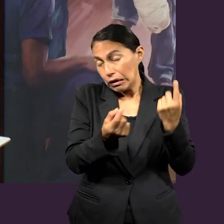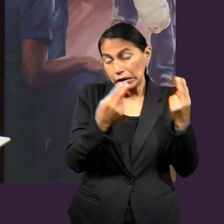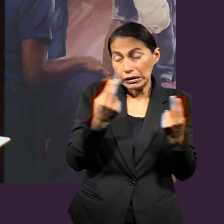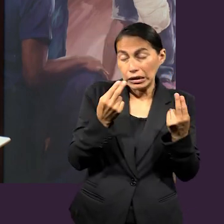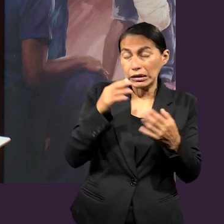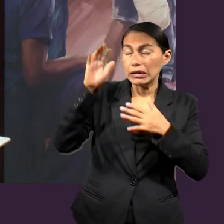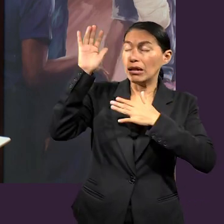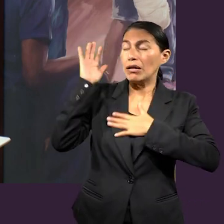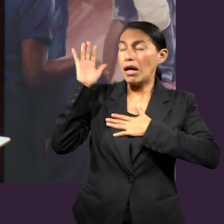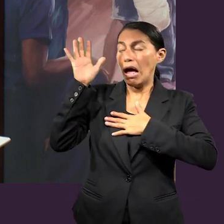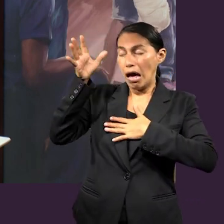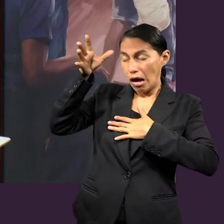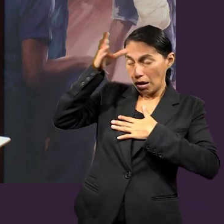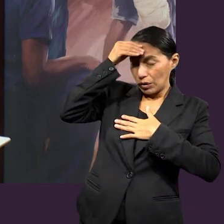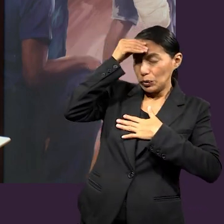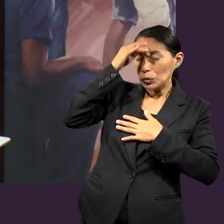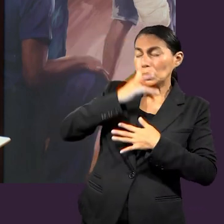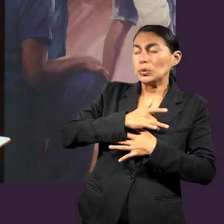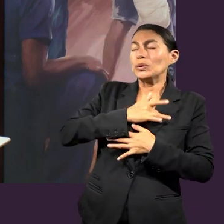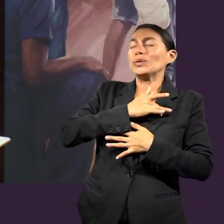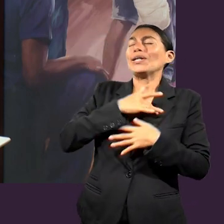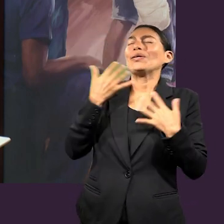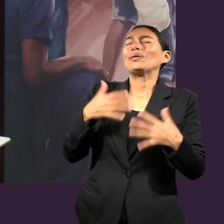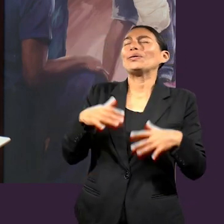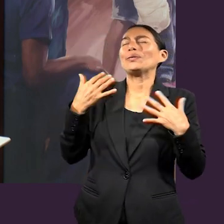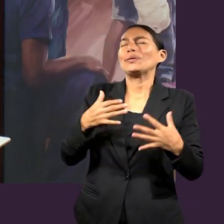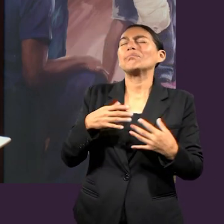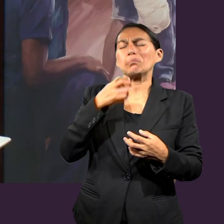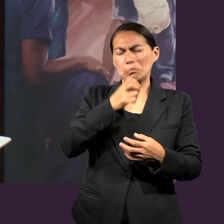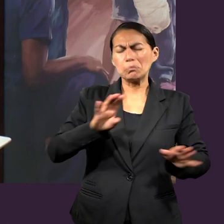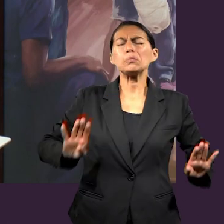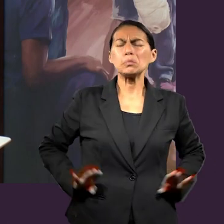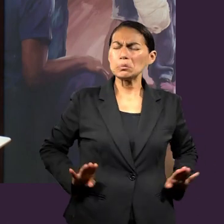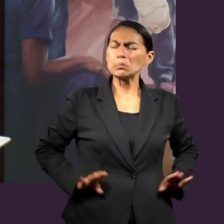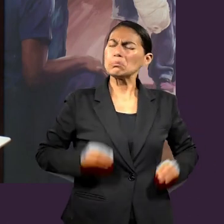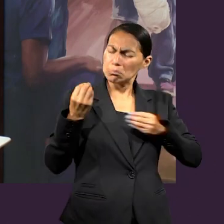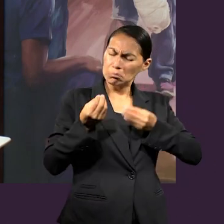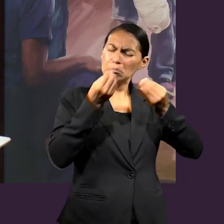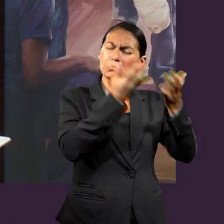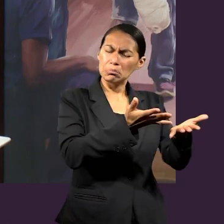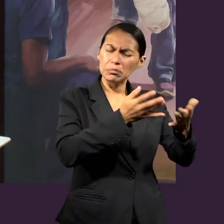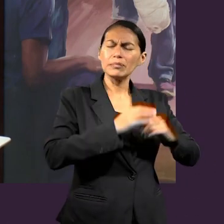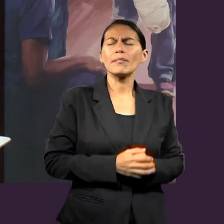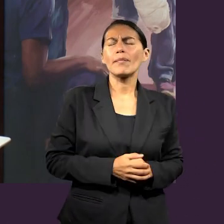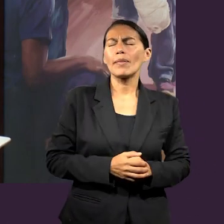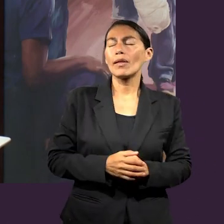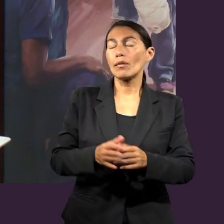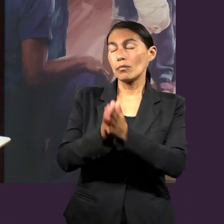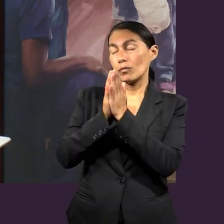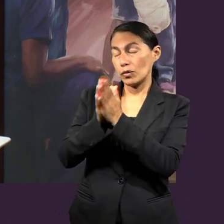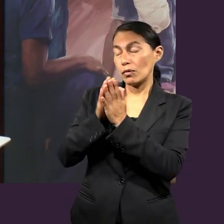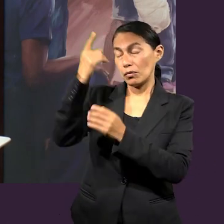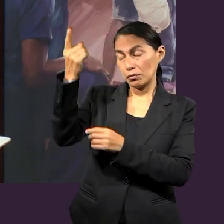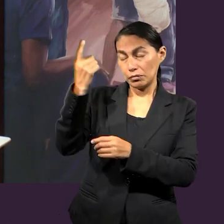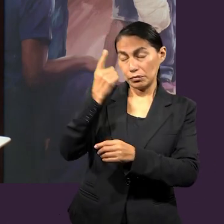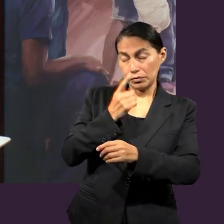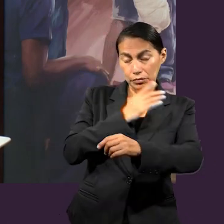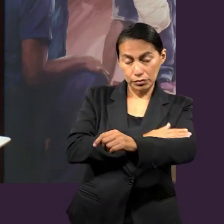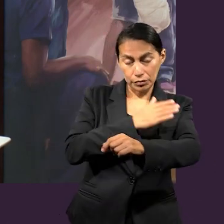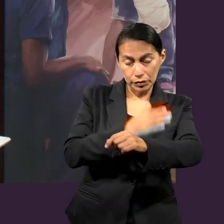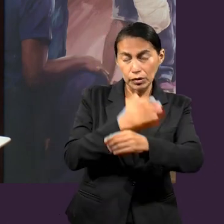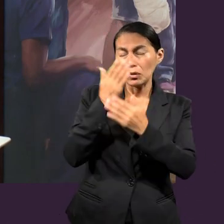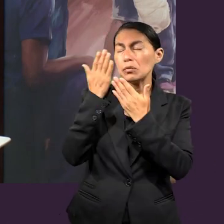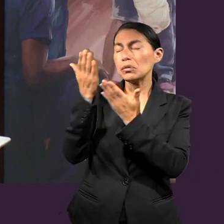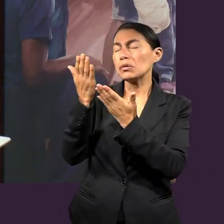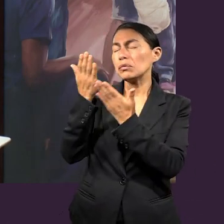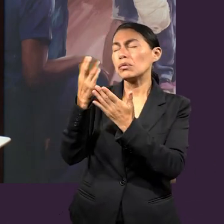estas promesas, que sea de un beneficio para su vida. Quédate con nosotros por pedírtelo